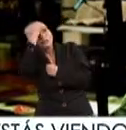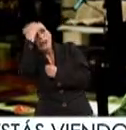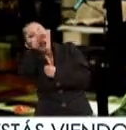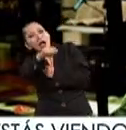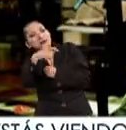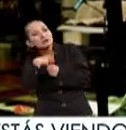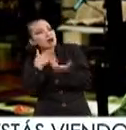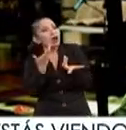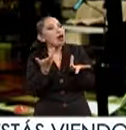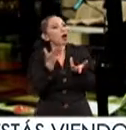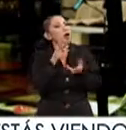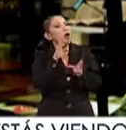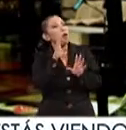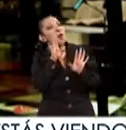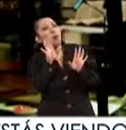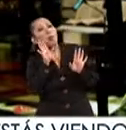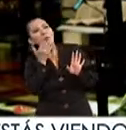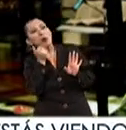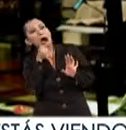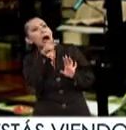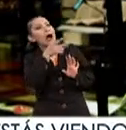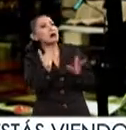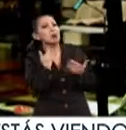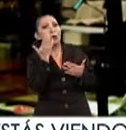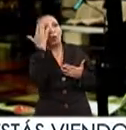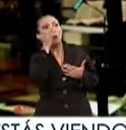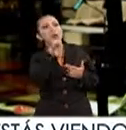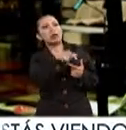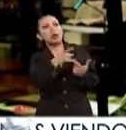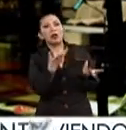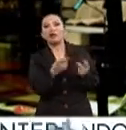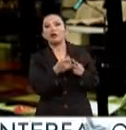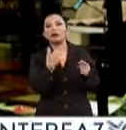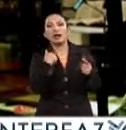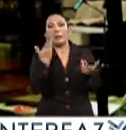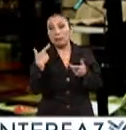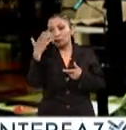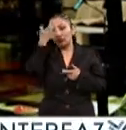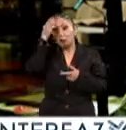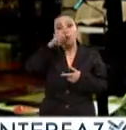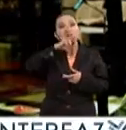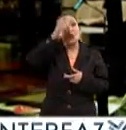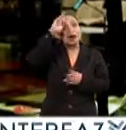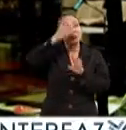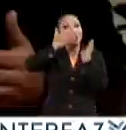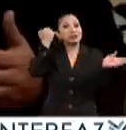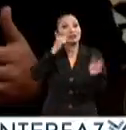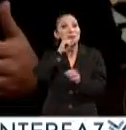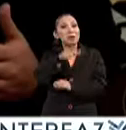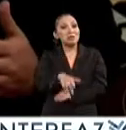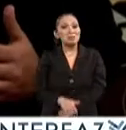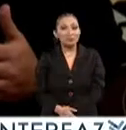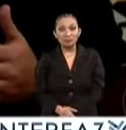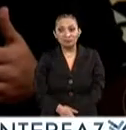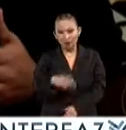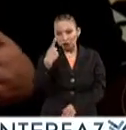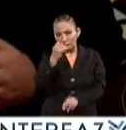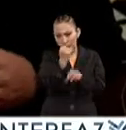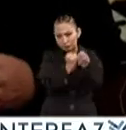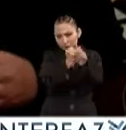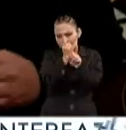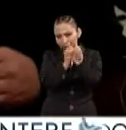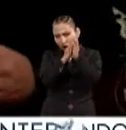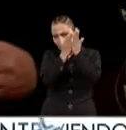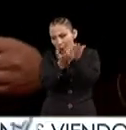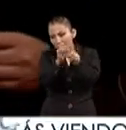esperanza o incluso la falta de conocimiento de los escritores en aquel momento. En su trayecto por